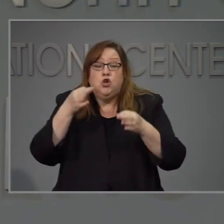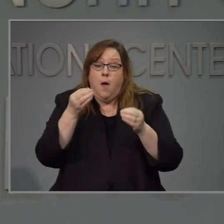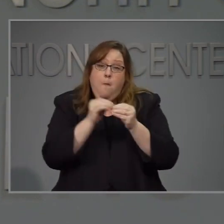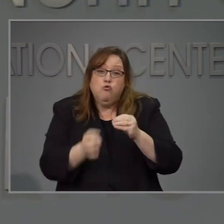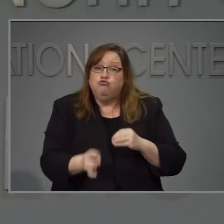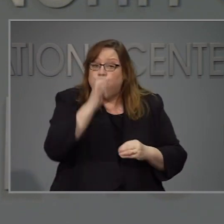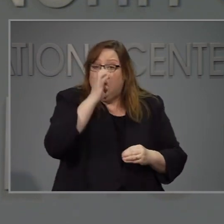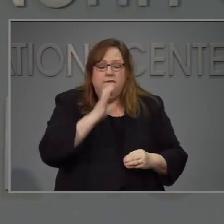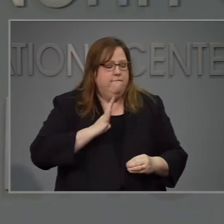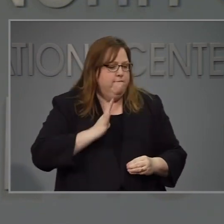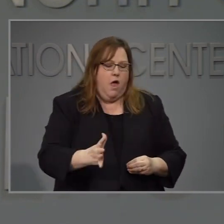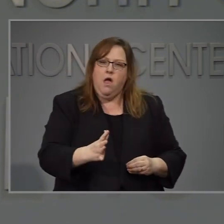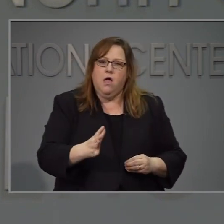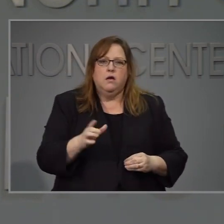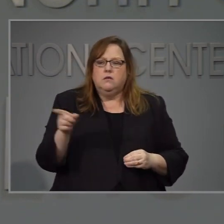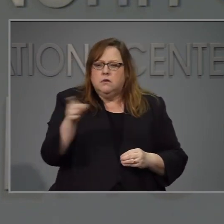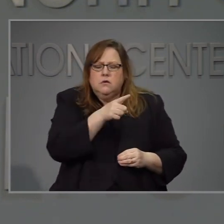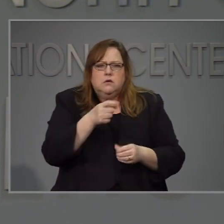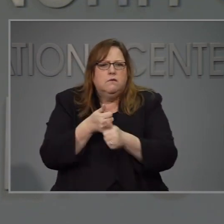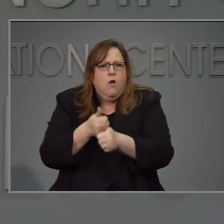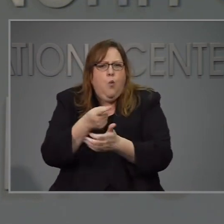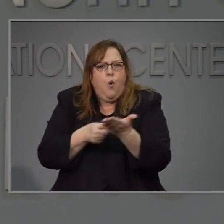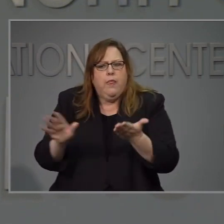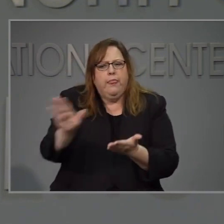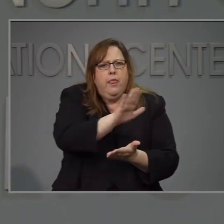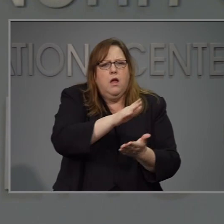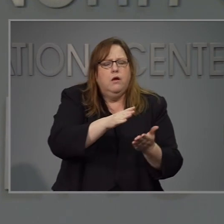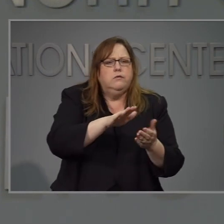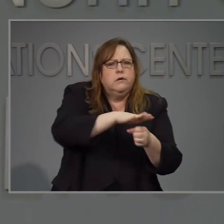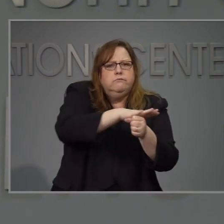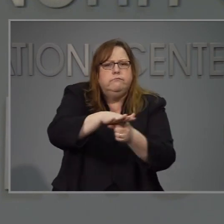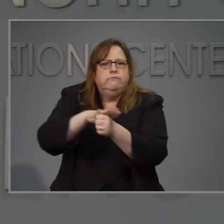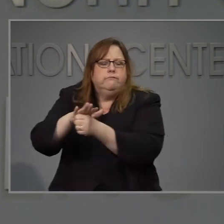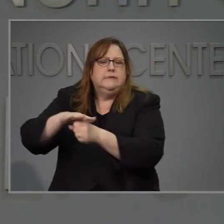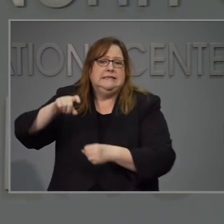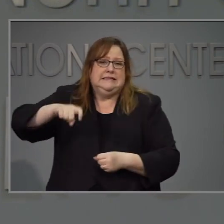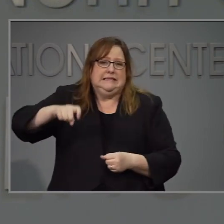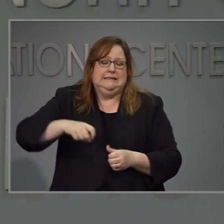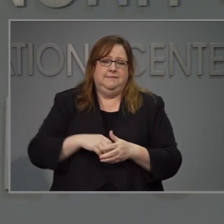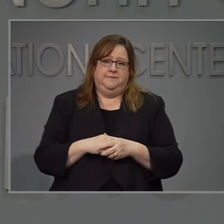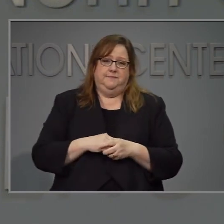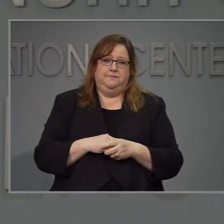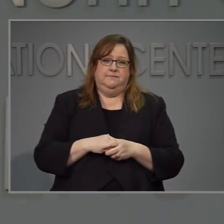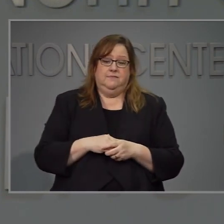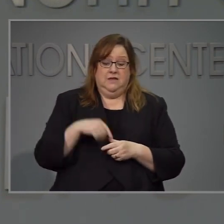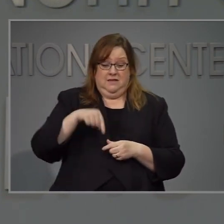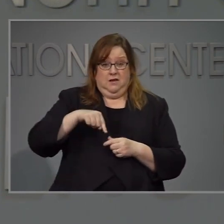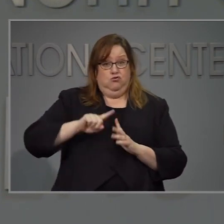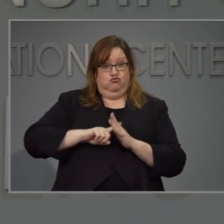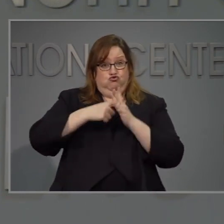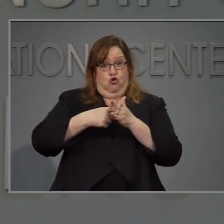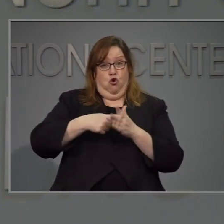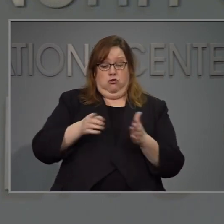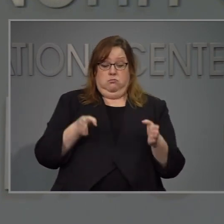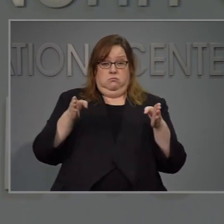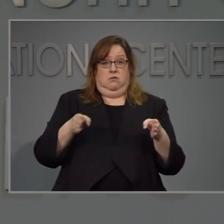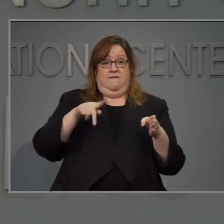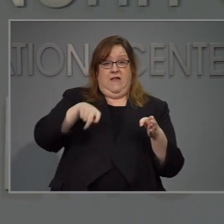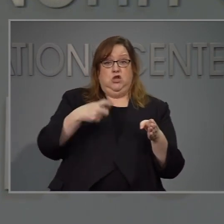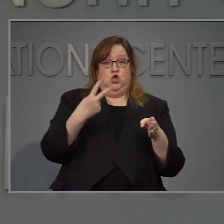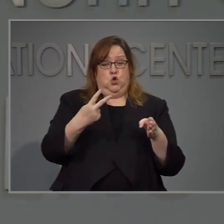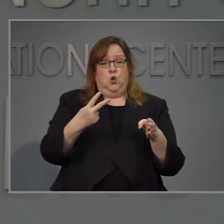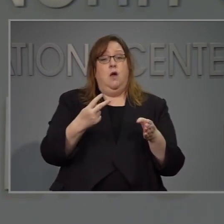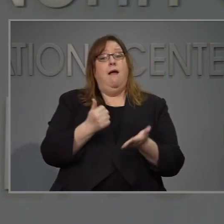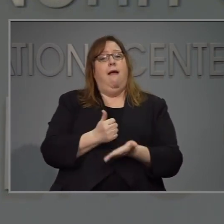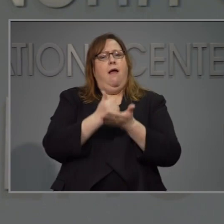ahora en esta siguiente etapa nos puede ayudar incentivar nuestra economía y eso es importante pero sólo podemos